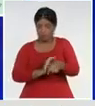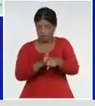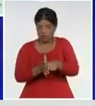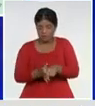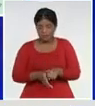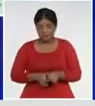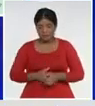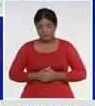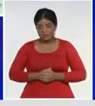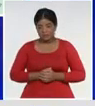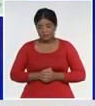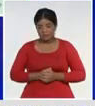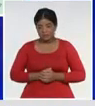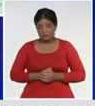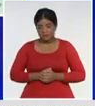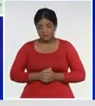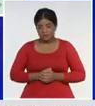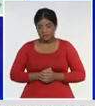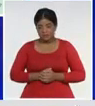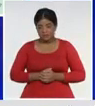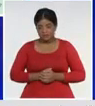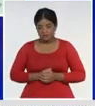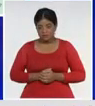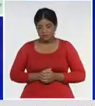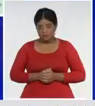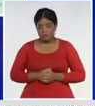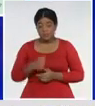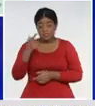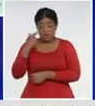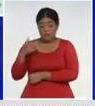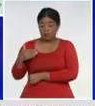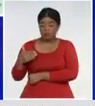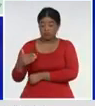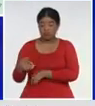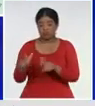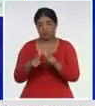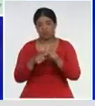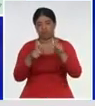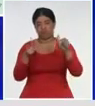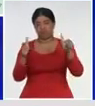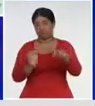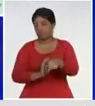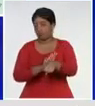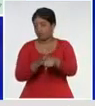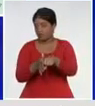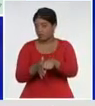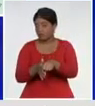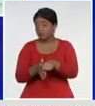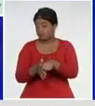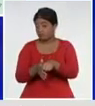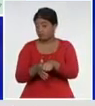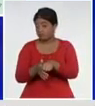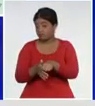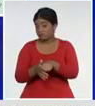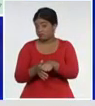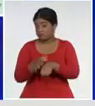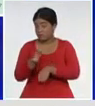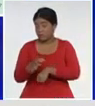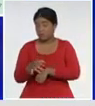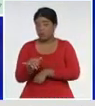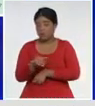que se incrementó, en los últimos, días, y que, realmente, ha puesto en tensión,